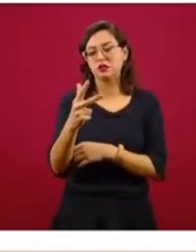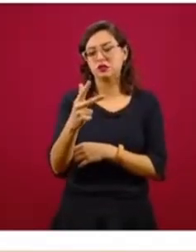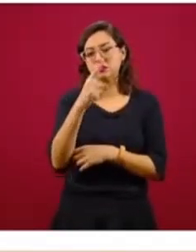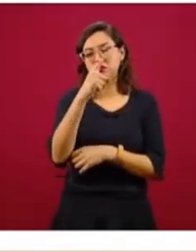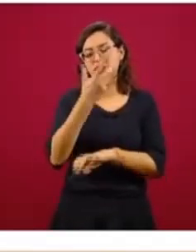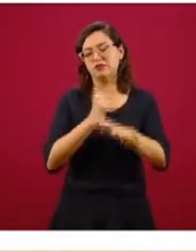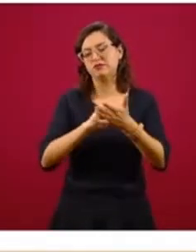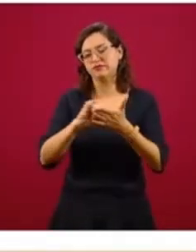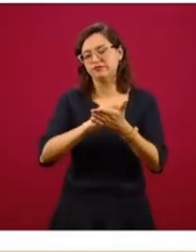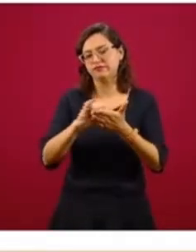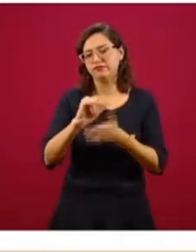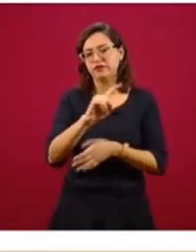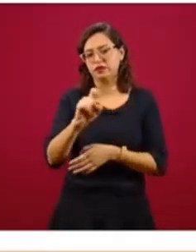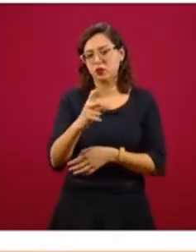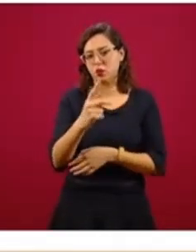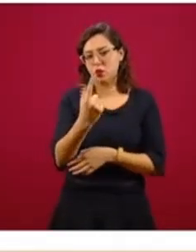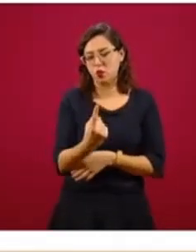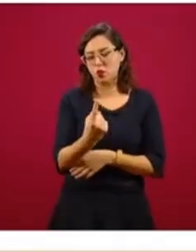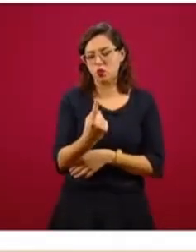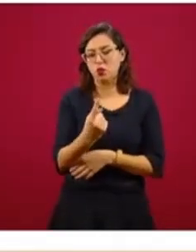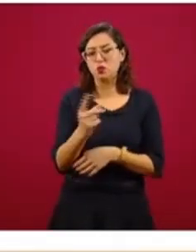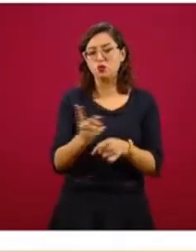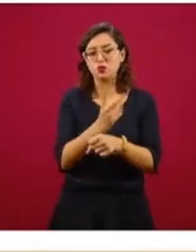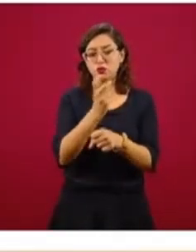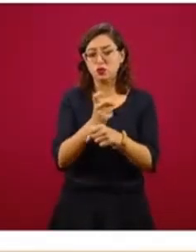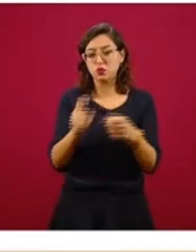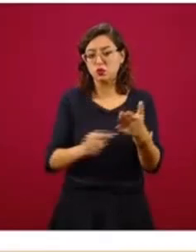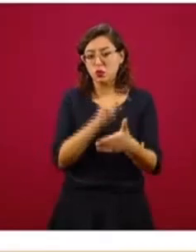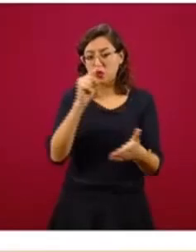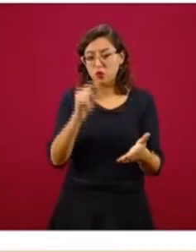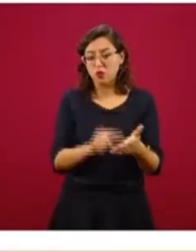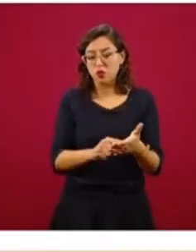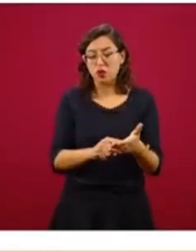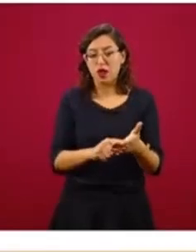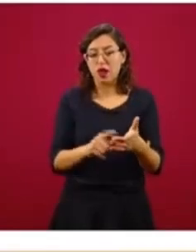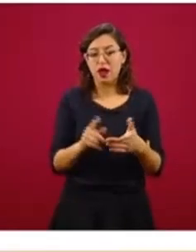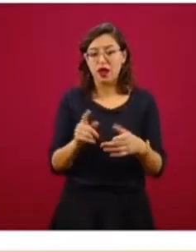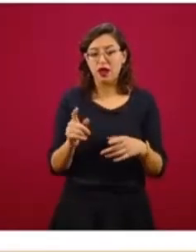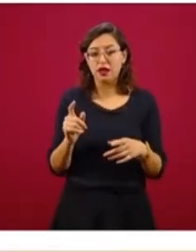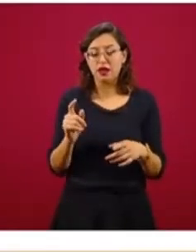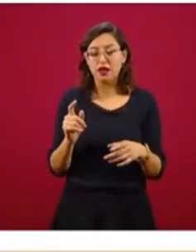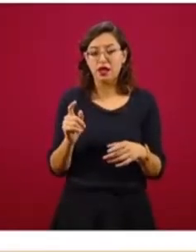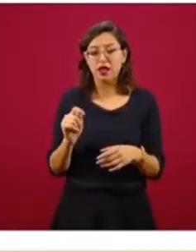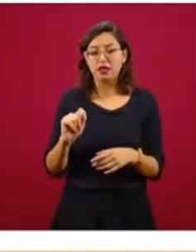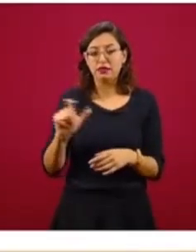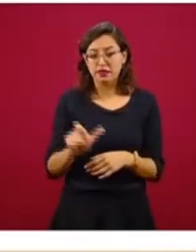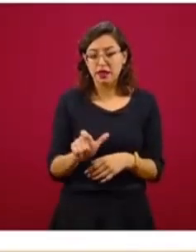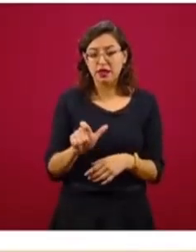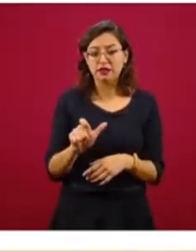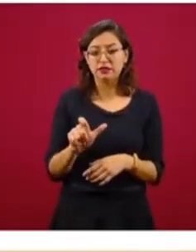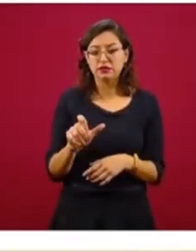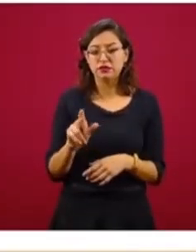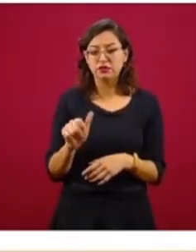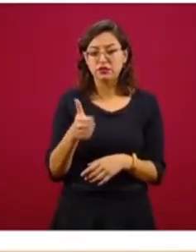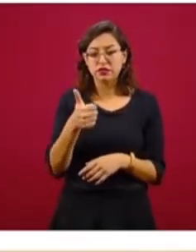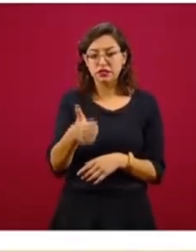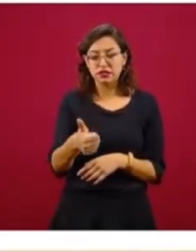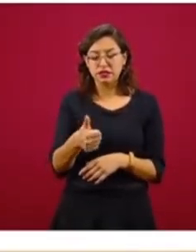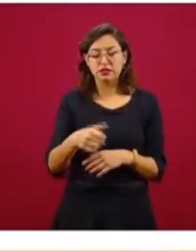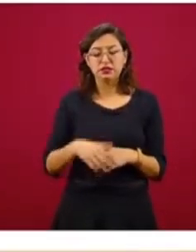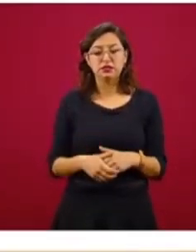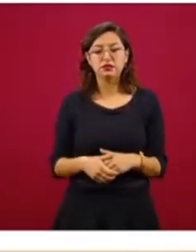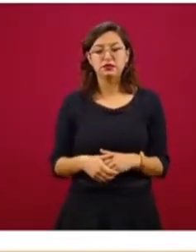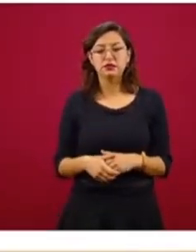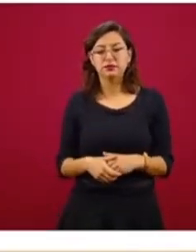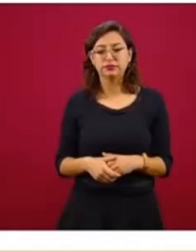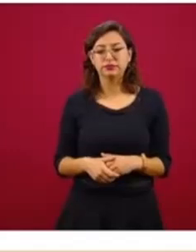101, en segundo lugar, Texas con 86. La siguiente, que se ha